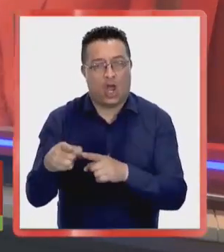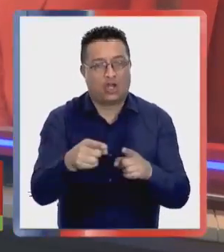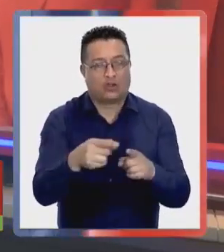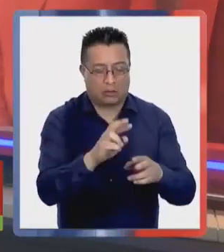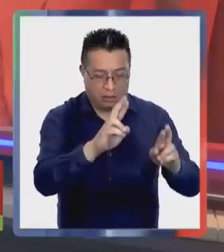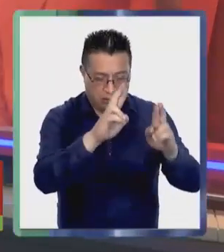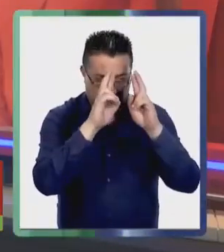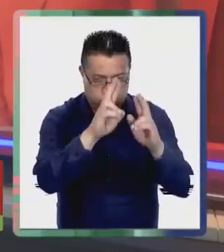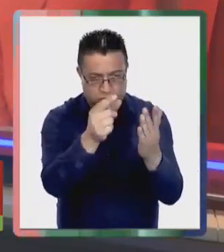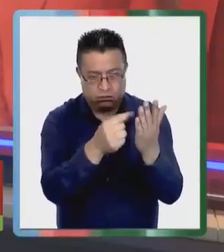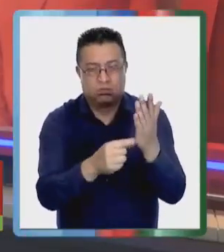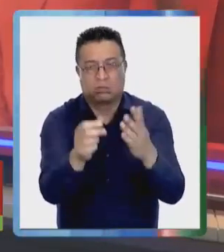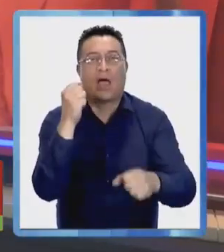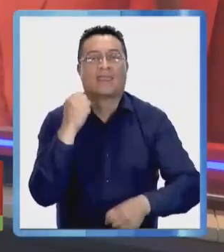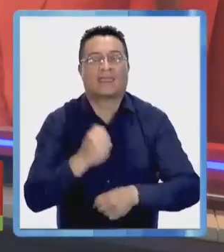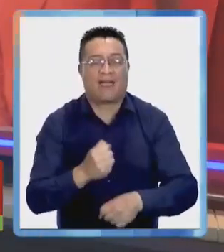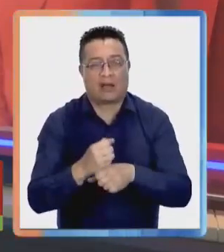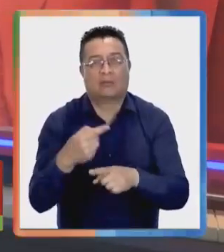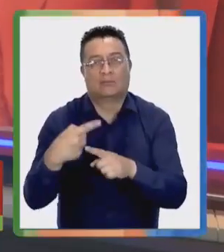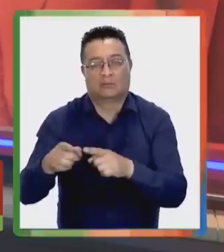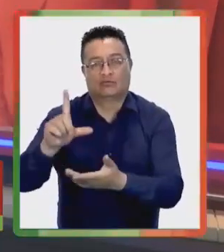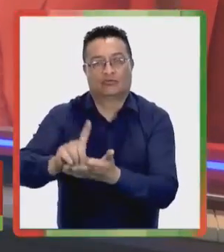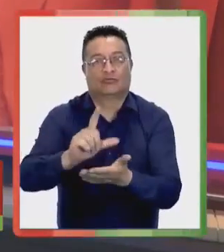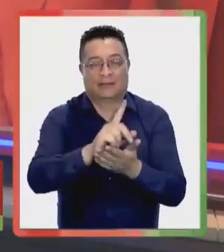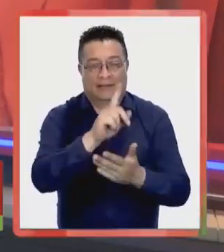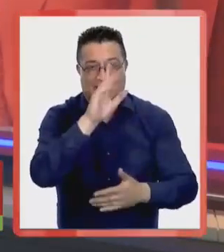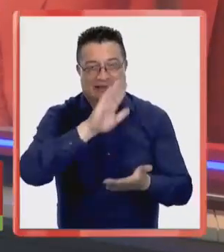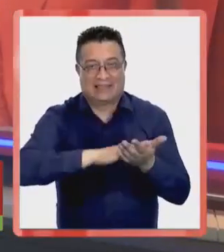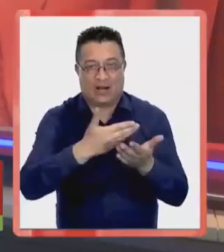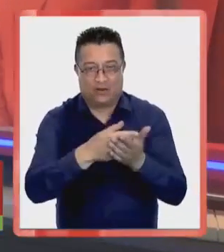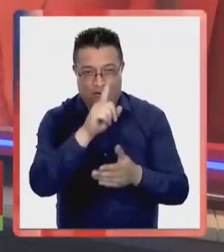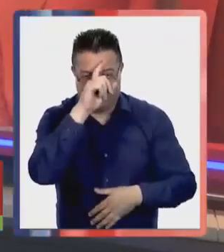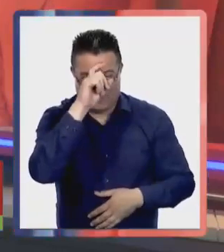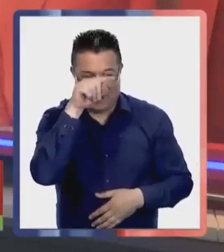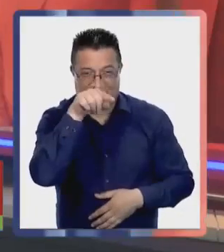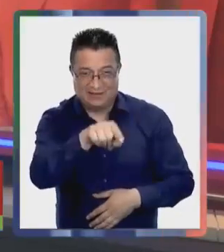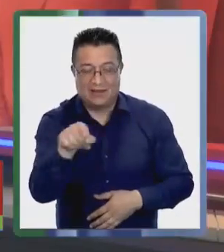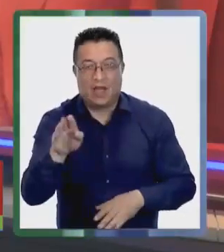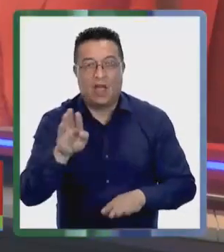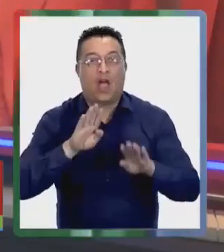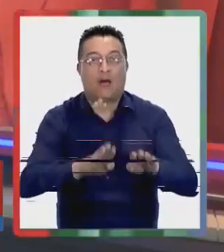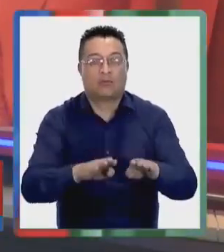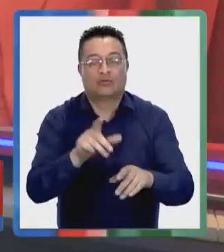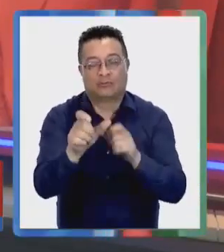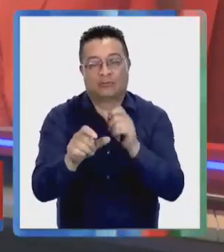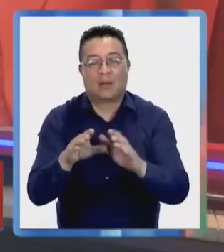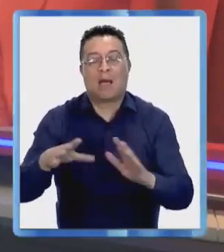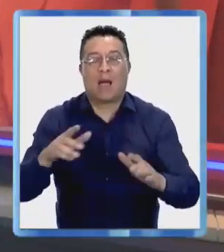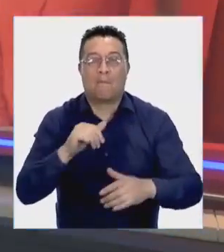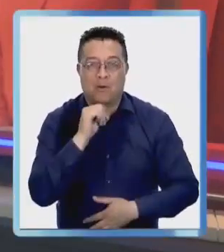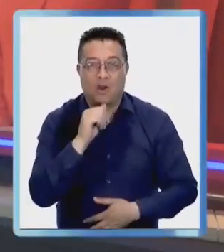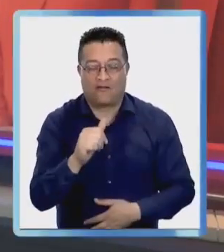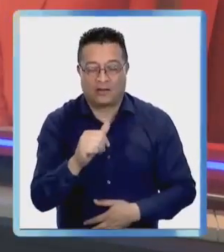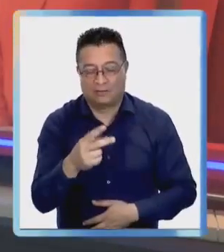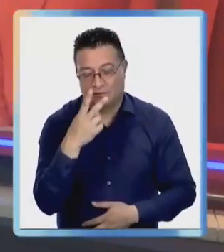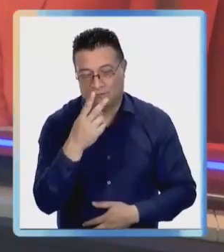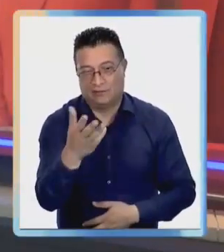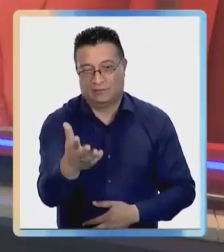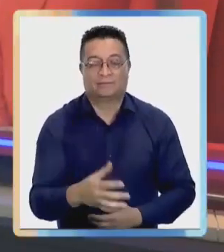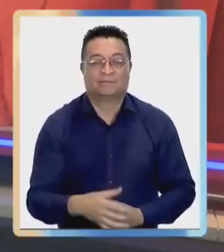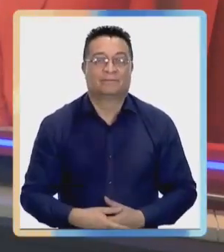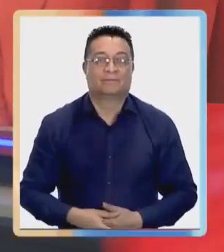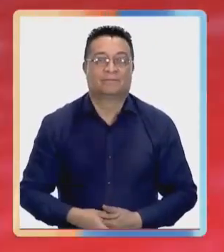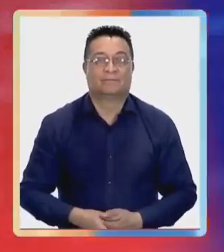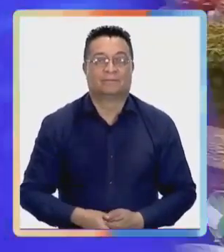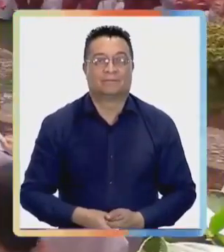fueron reconocidos por su trabajo en distintos recintos de salud, especialmente por su apoyo a los pacientes de menos recursos. BTV2 nos cuenta